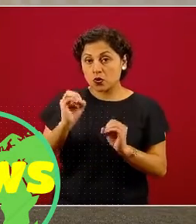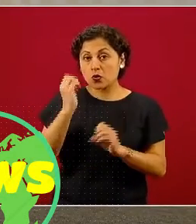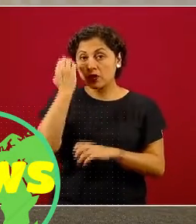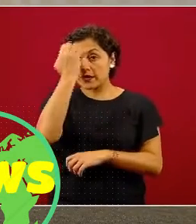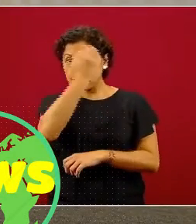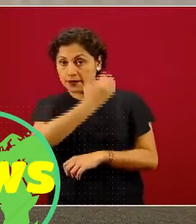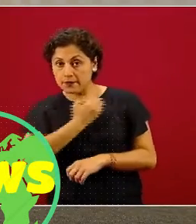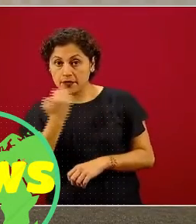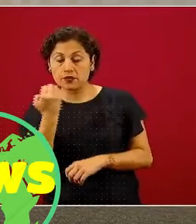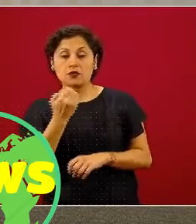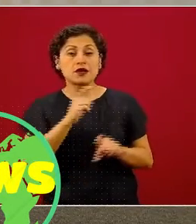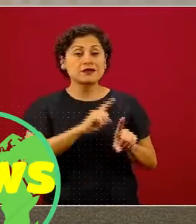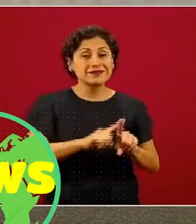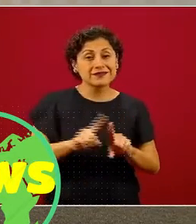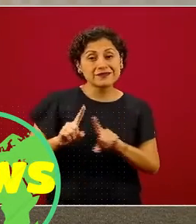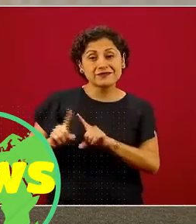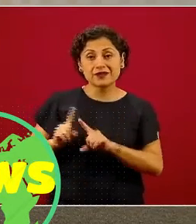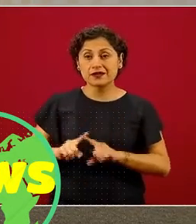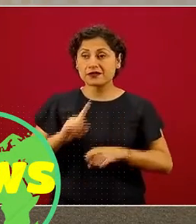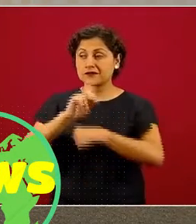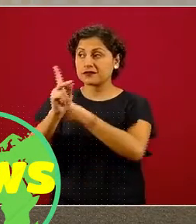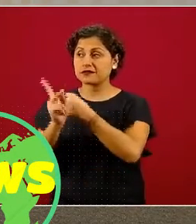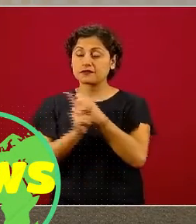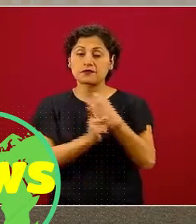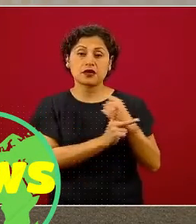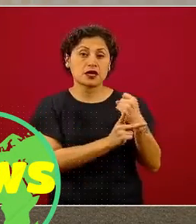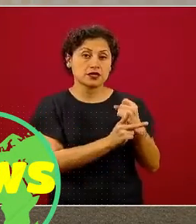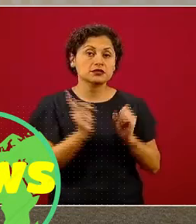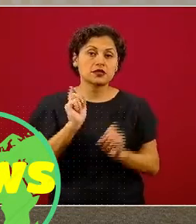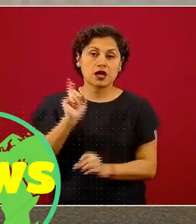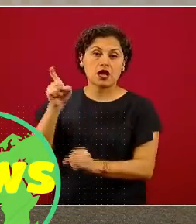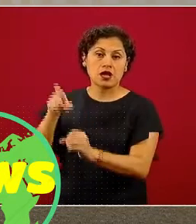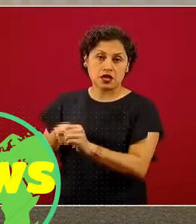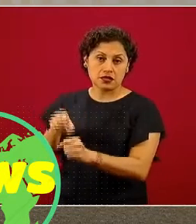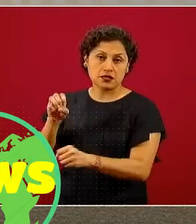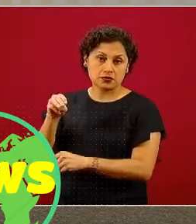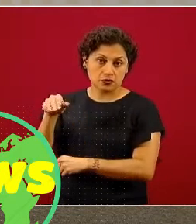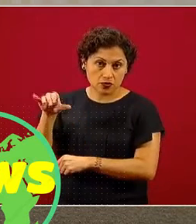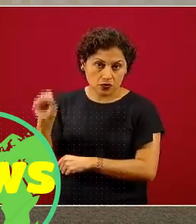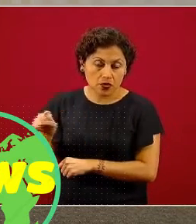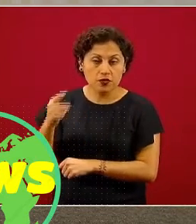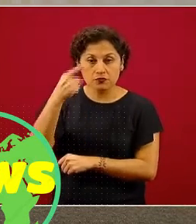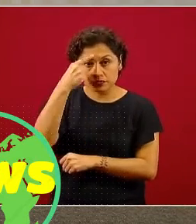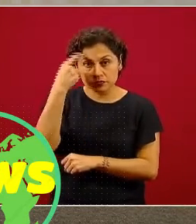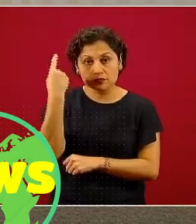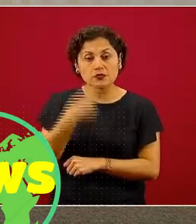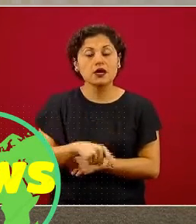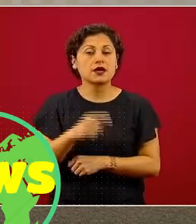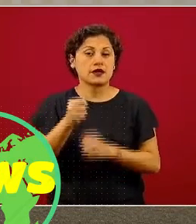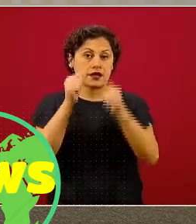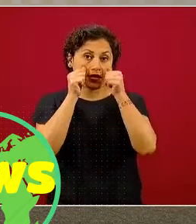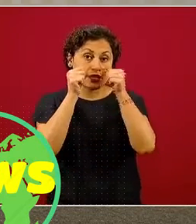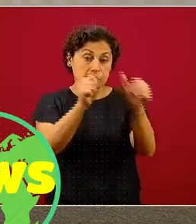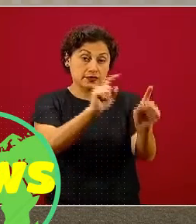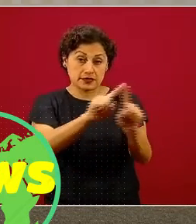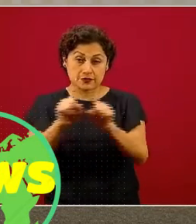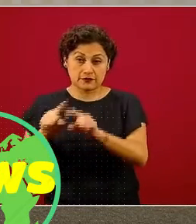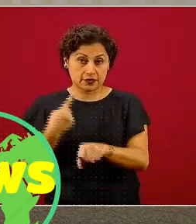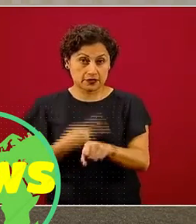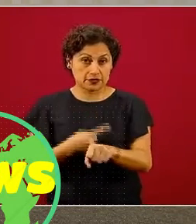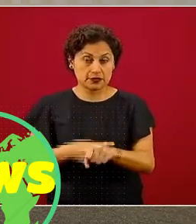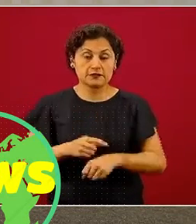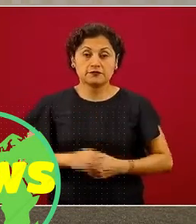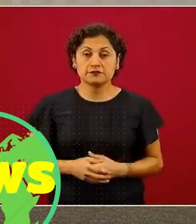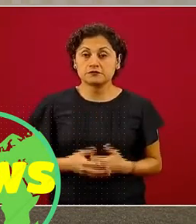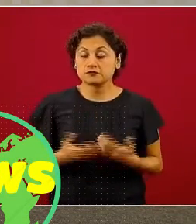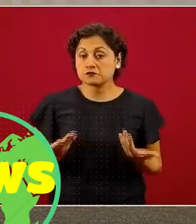respuestas que tienen tanto los países como la propia organización ante este tipo de fenómenos. Las personas se invitan